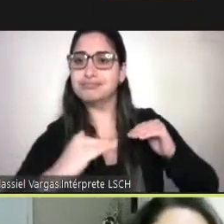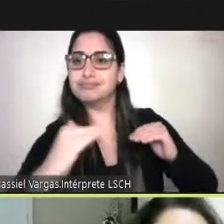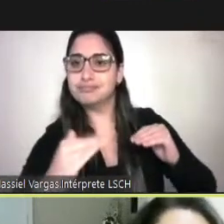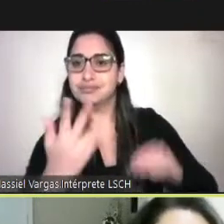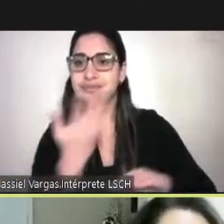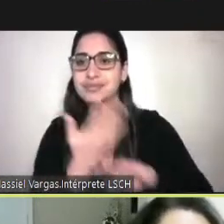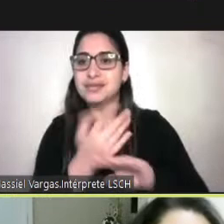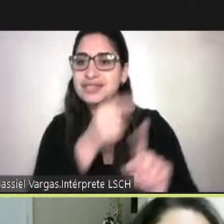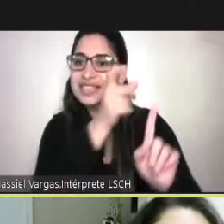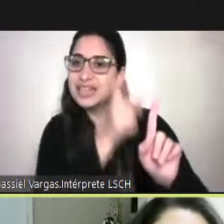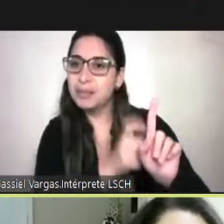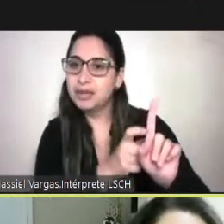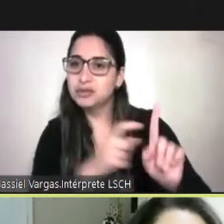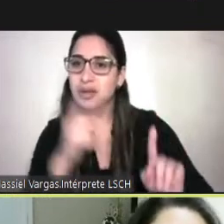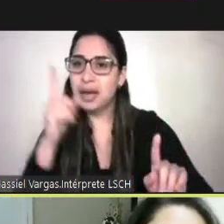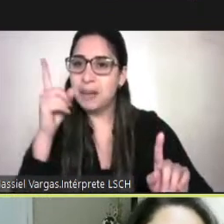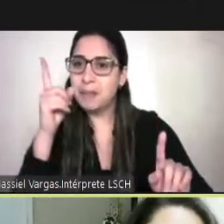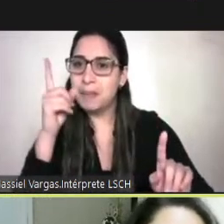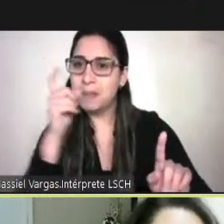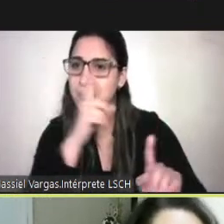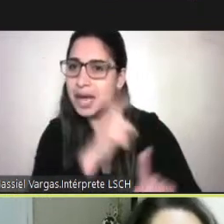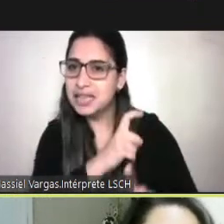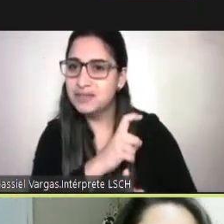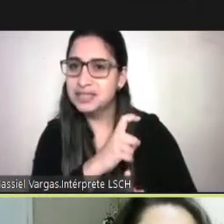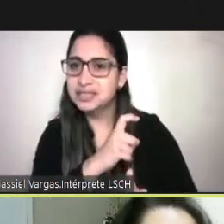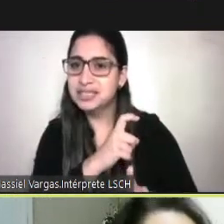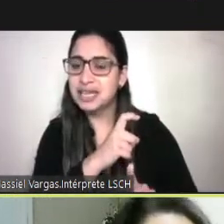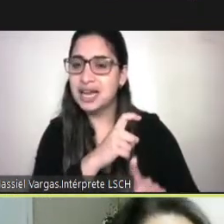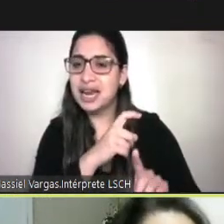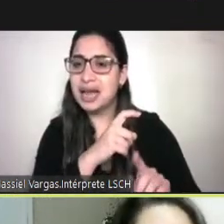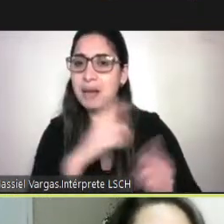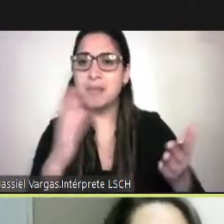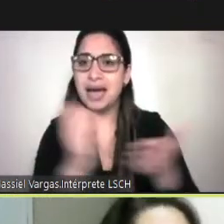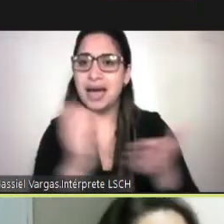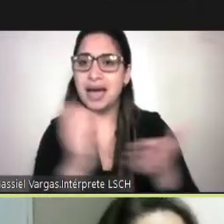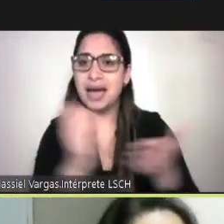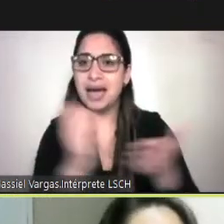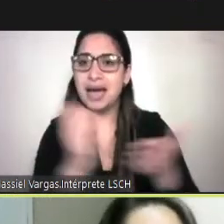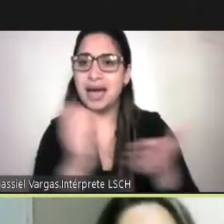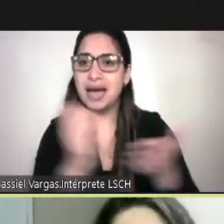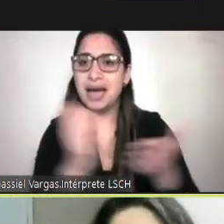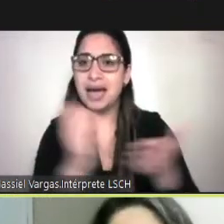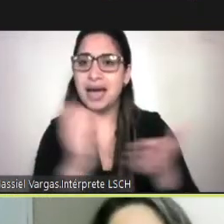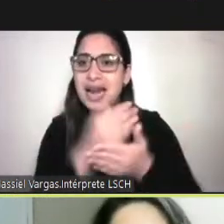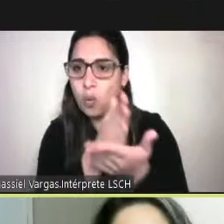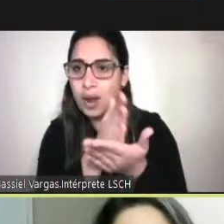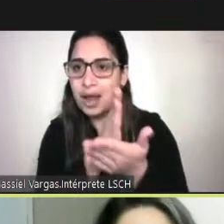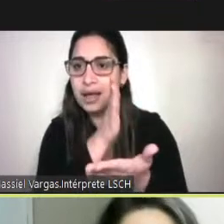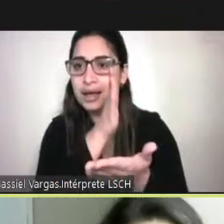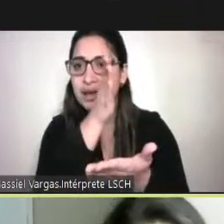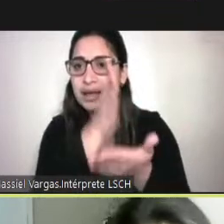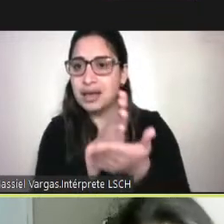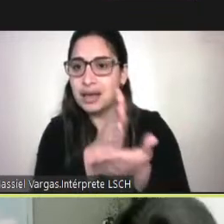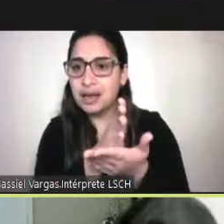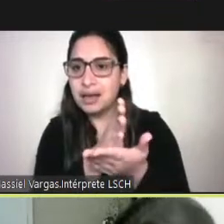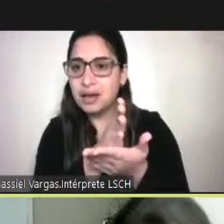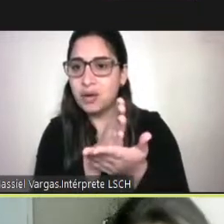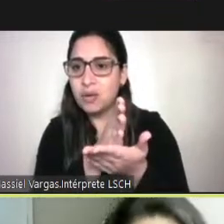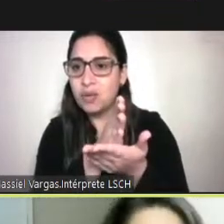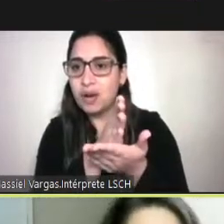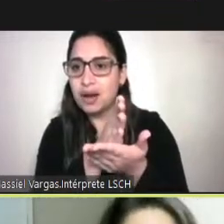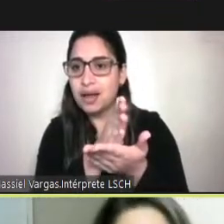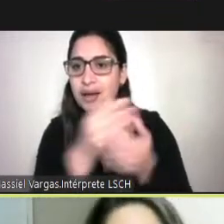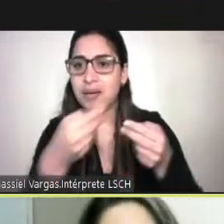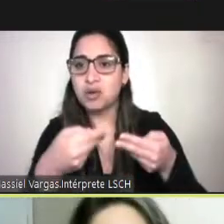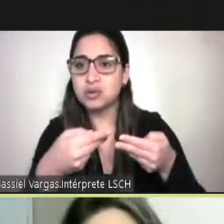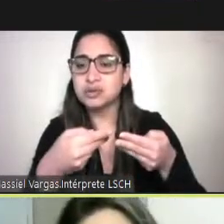tiene menos posibilidades o facilidades para acceder al colegio, para ir al centro de salud, para ir a los servicios públicos, para ir a hacer